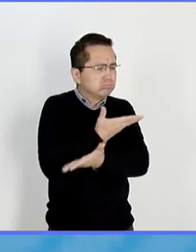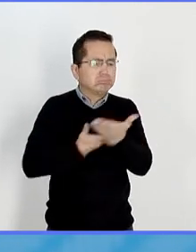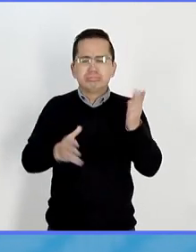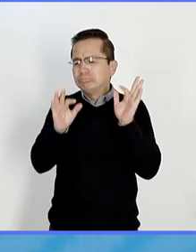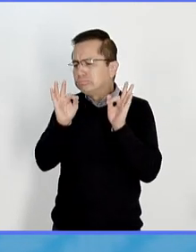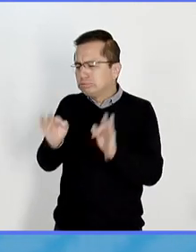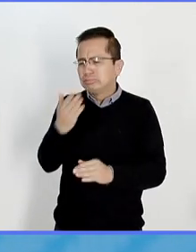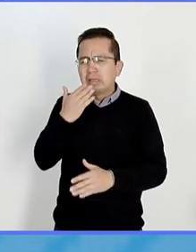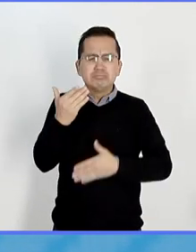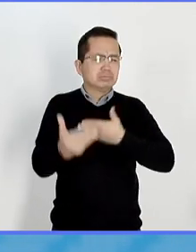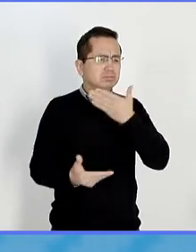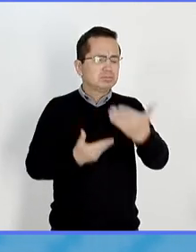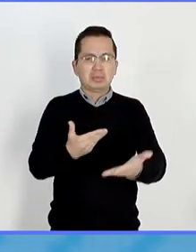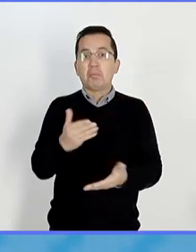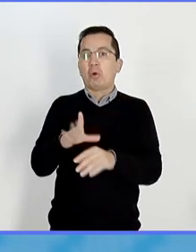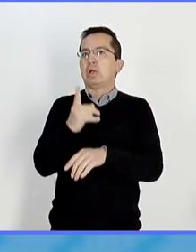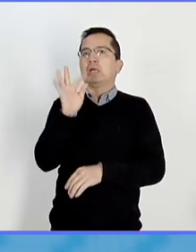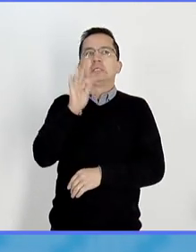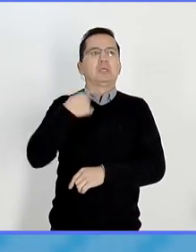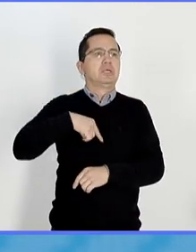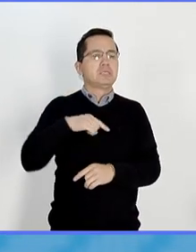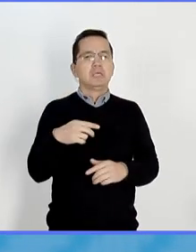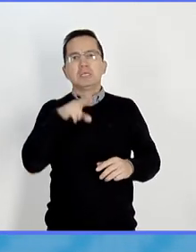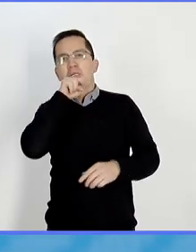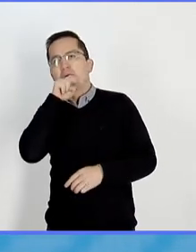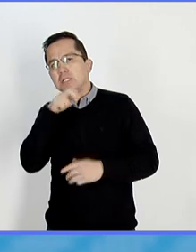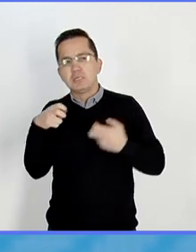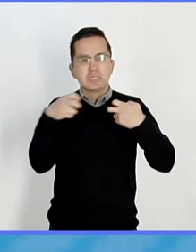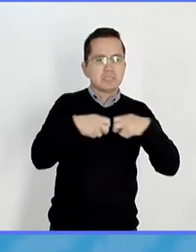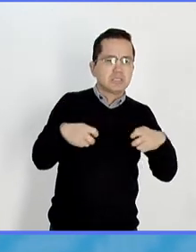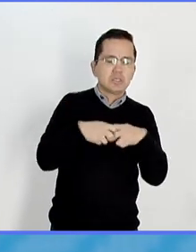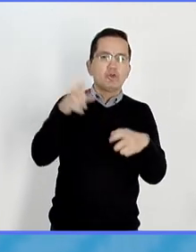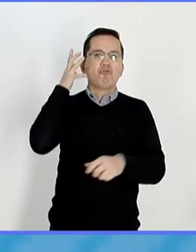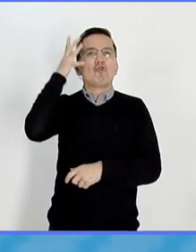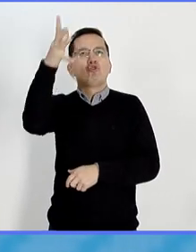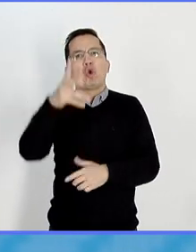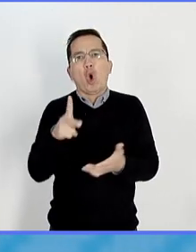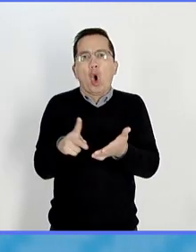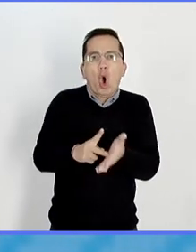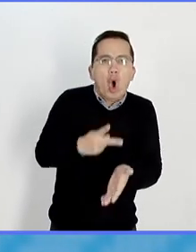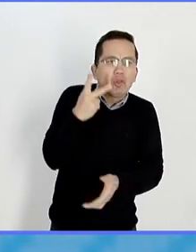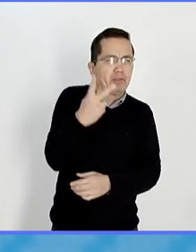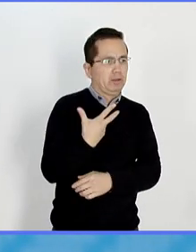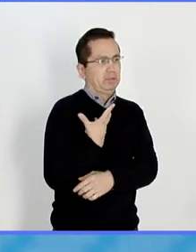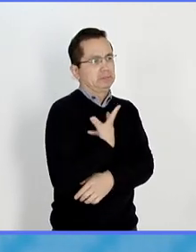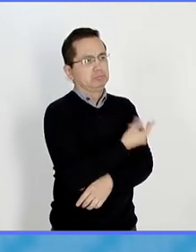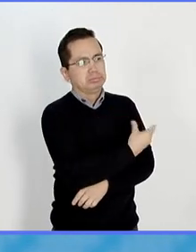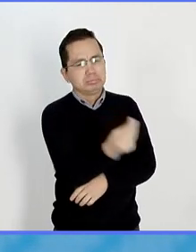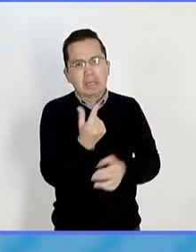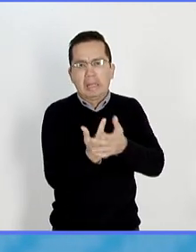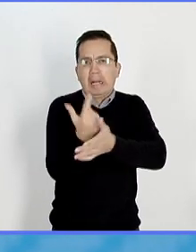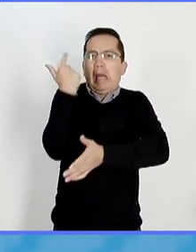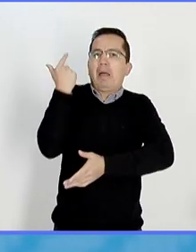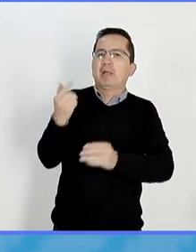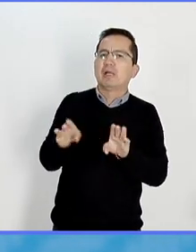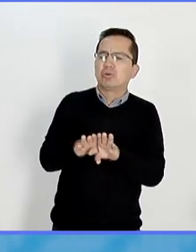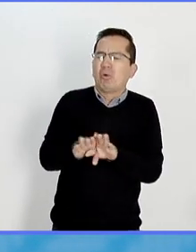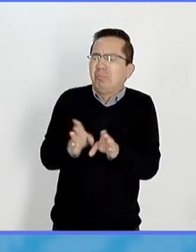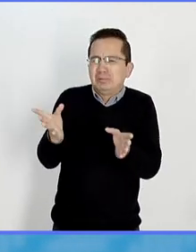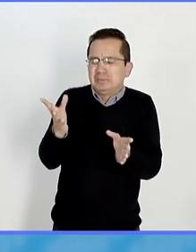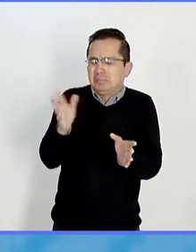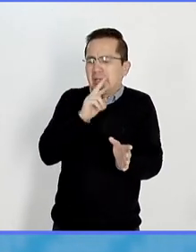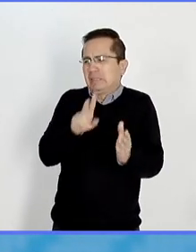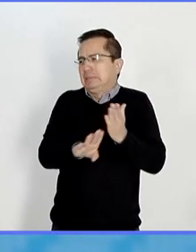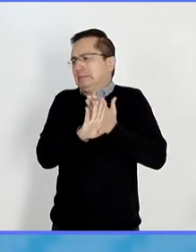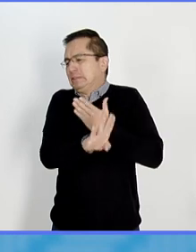lo que va a suceder una nueva pandemia en cuanto a tiempo. Es decir, ¿cómo llevar una relación amable con todo este tipo de vida que